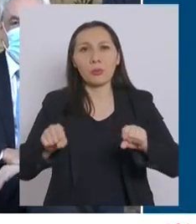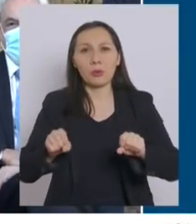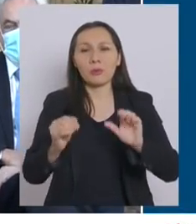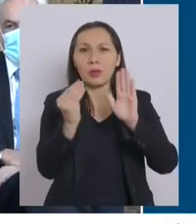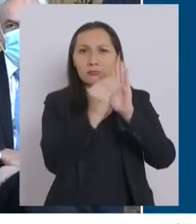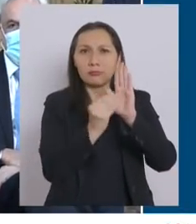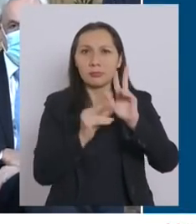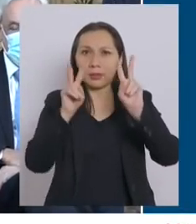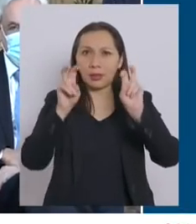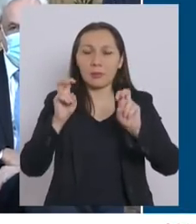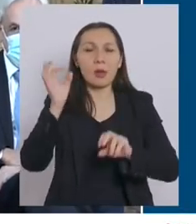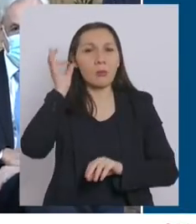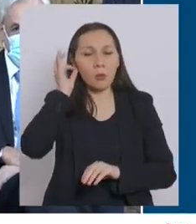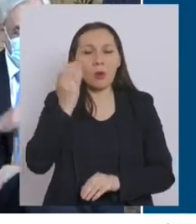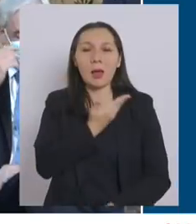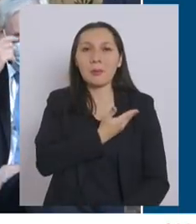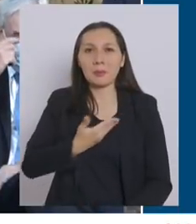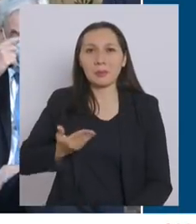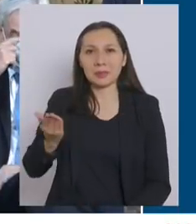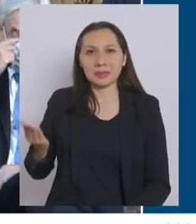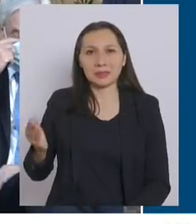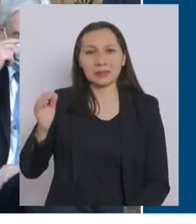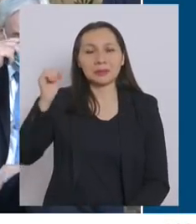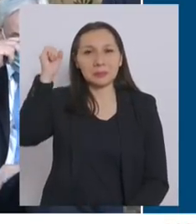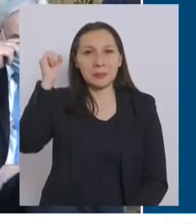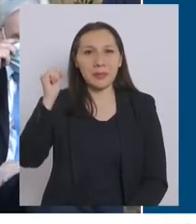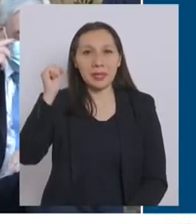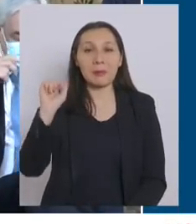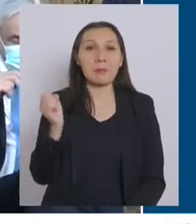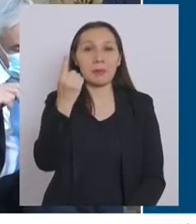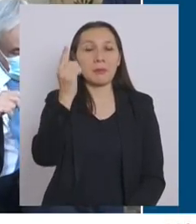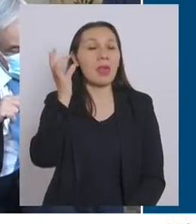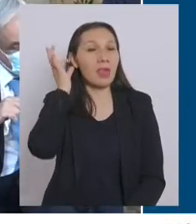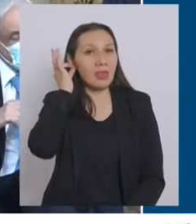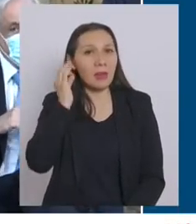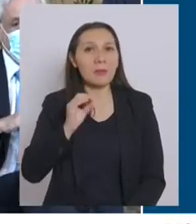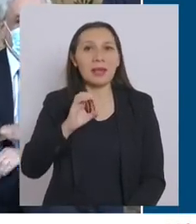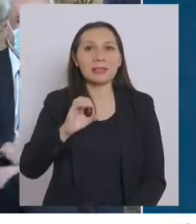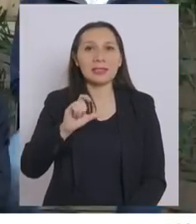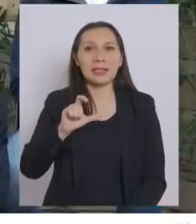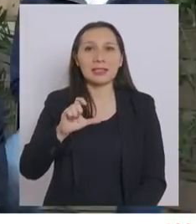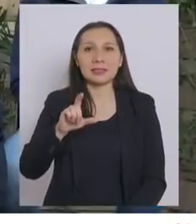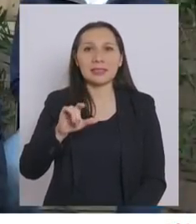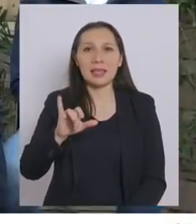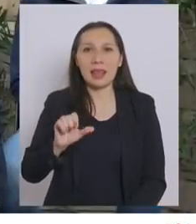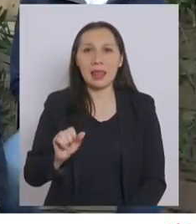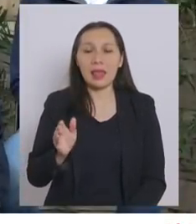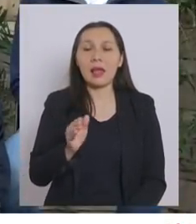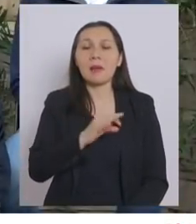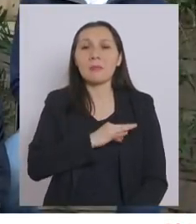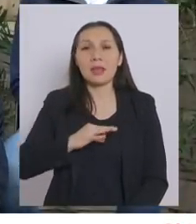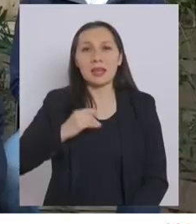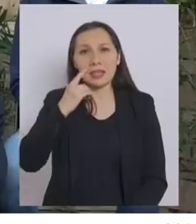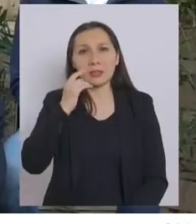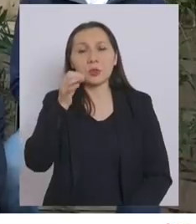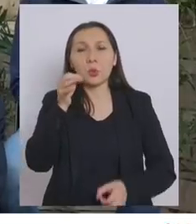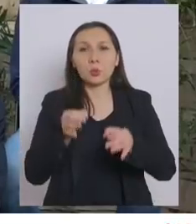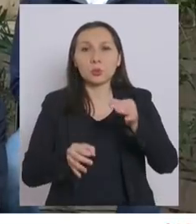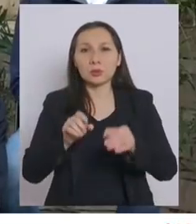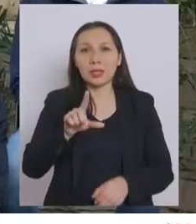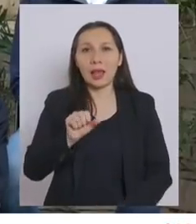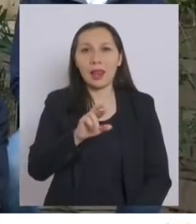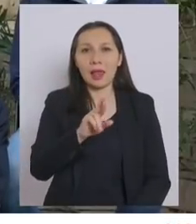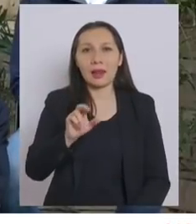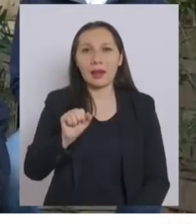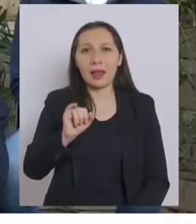la Agenda Mujer al Presidente Sebastián Piñera, Primera Dama Cecilia Morel, Ministro de Justicia Hernán Larraín.